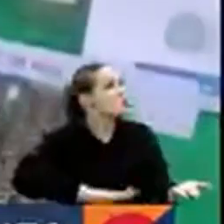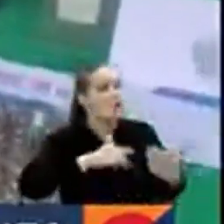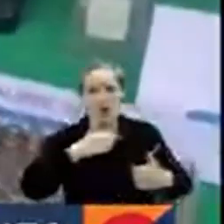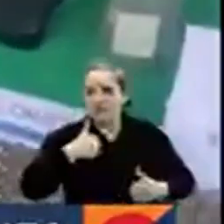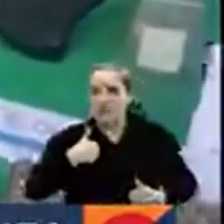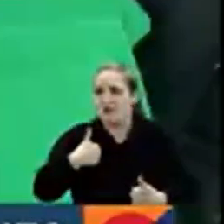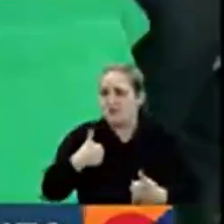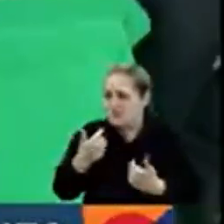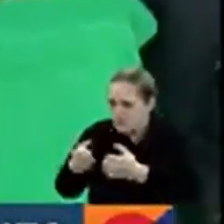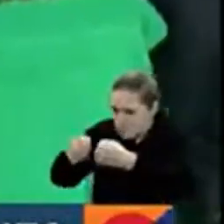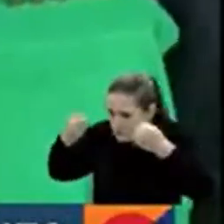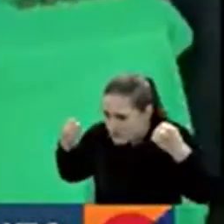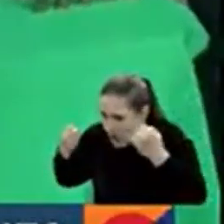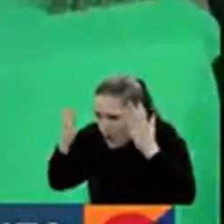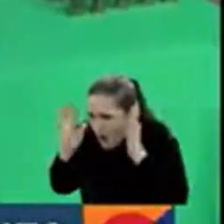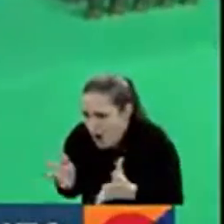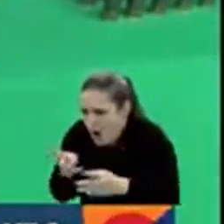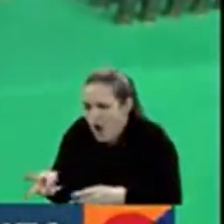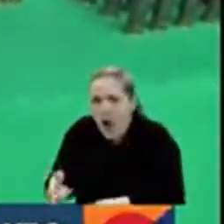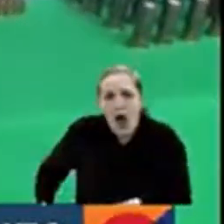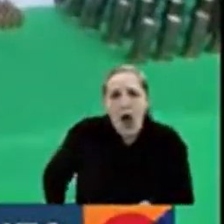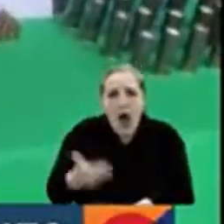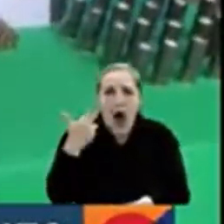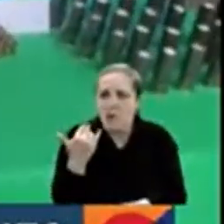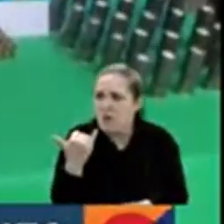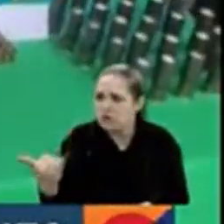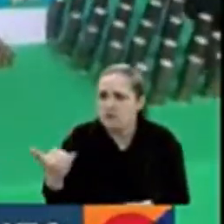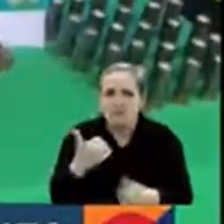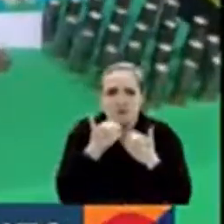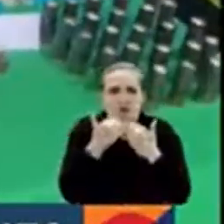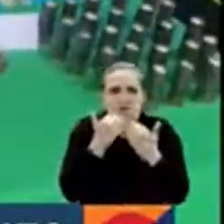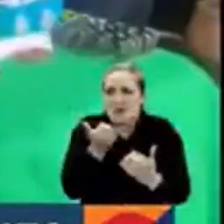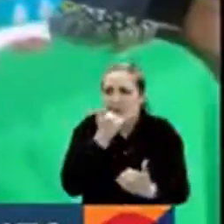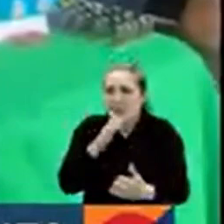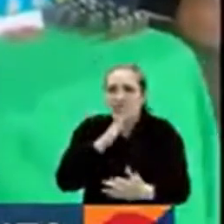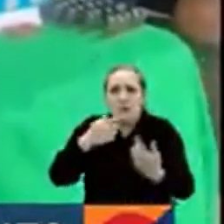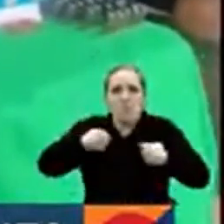autoridades investigan si se trata de tráfico ilegal y si pertenecen a algún grupo delincuencial.